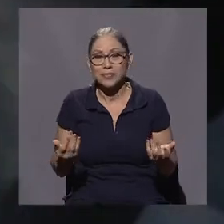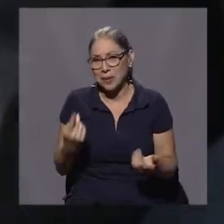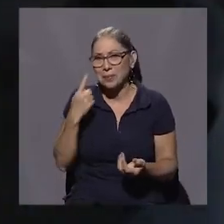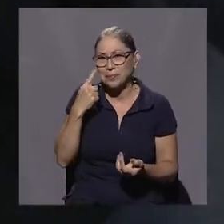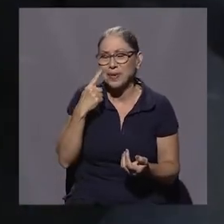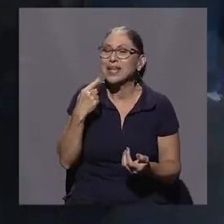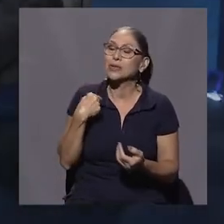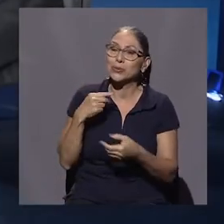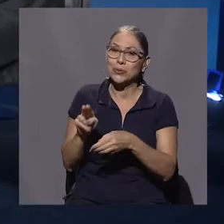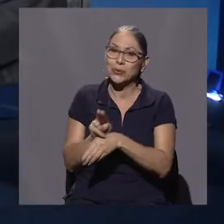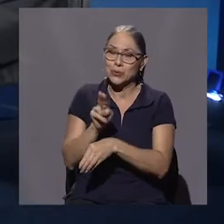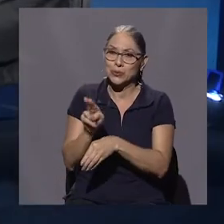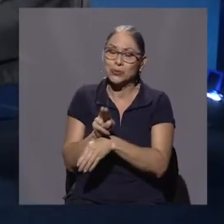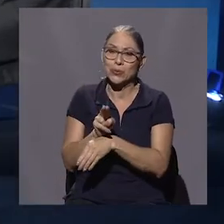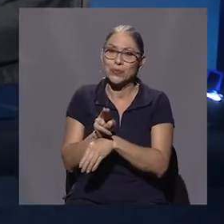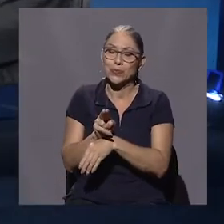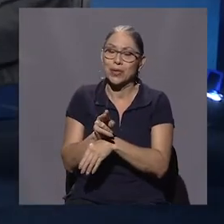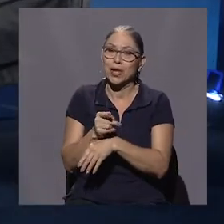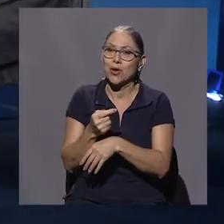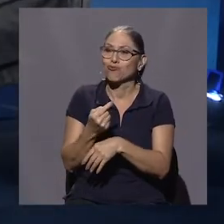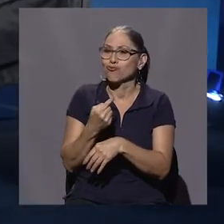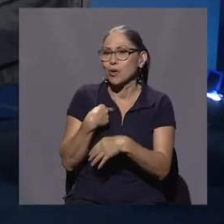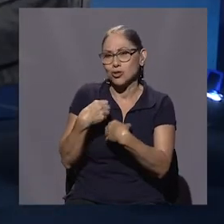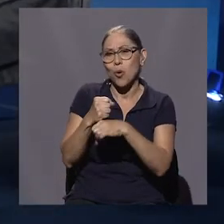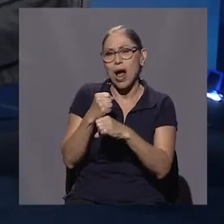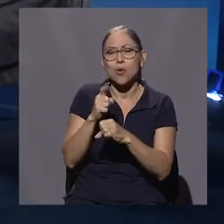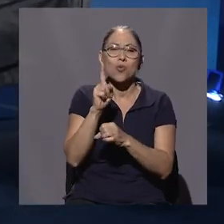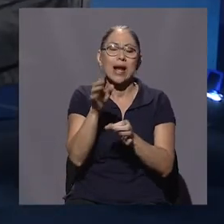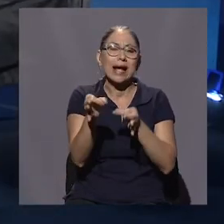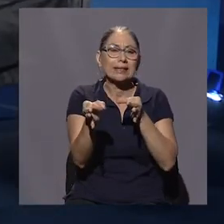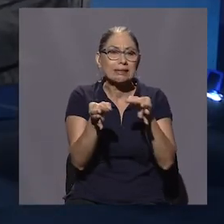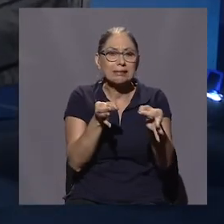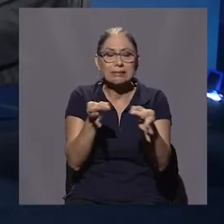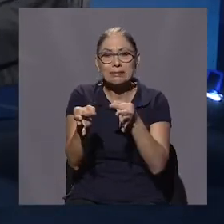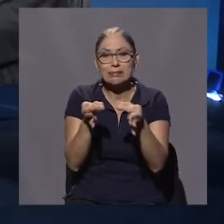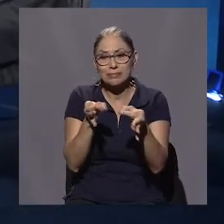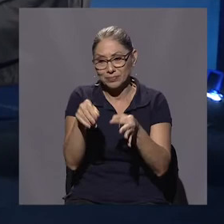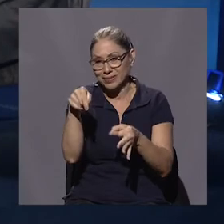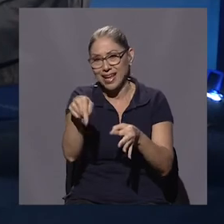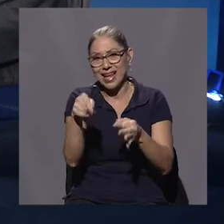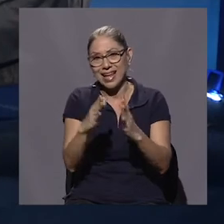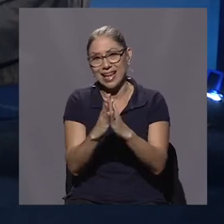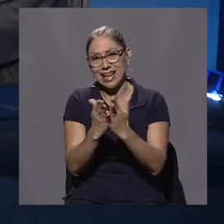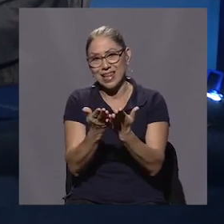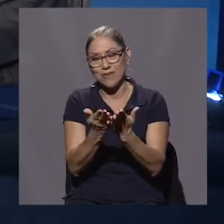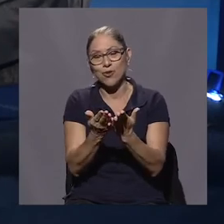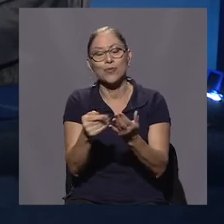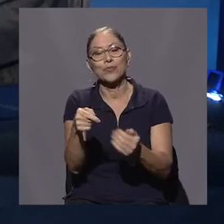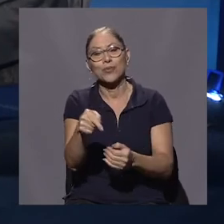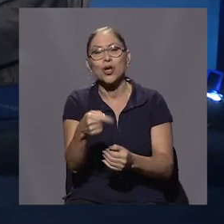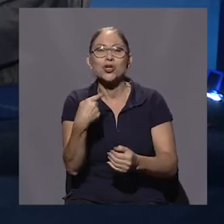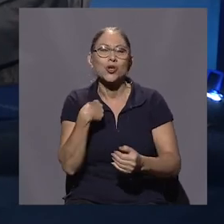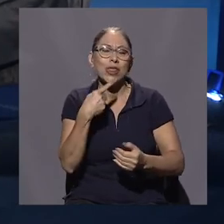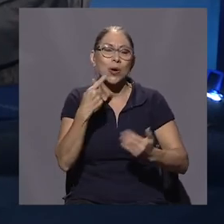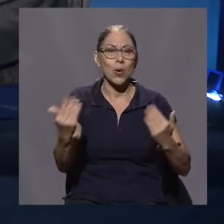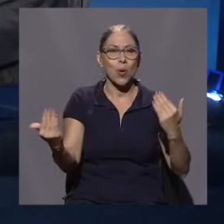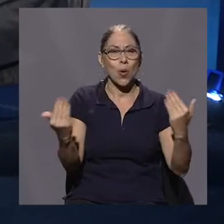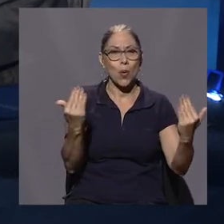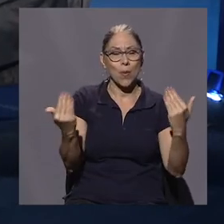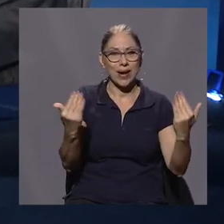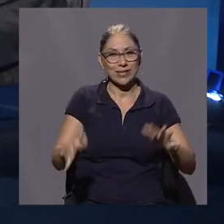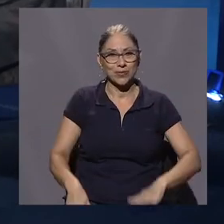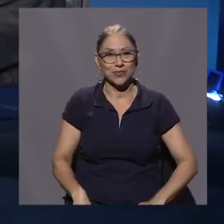Mire, yo uso una imagen en el libro que digo que esto es como